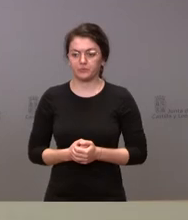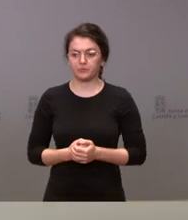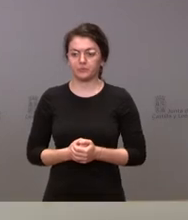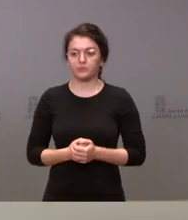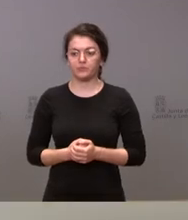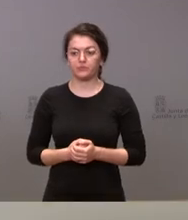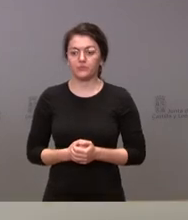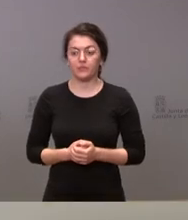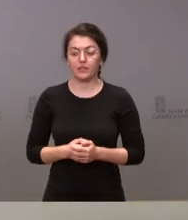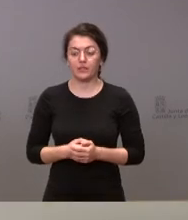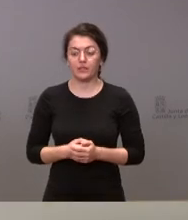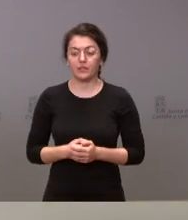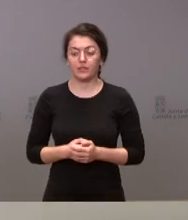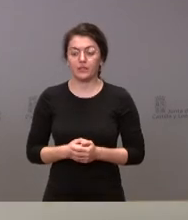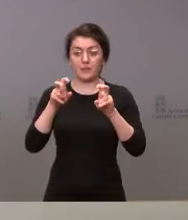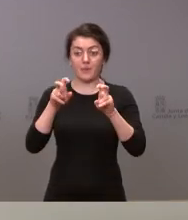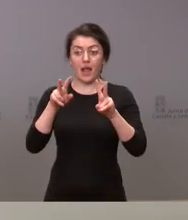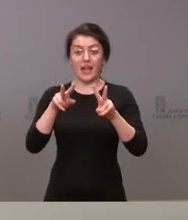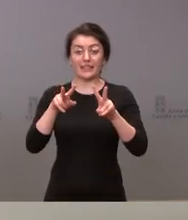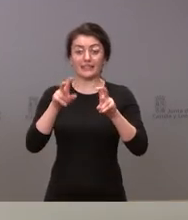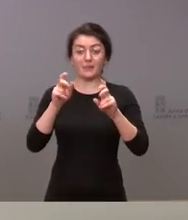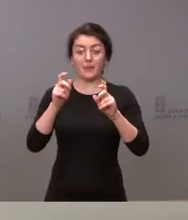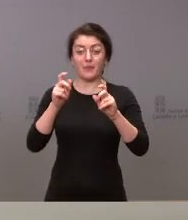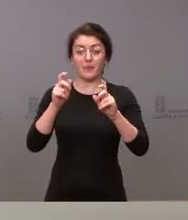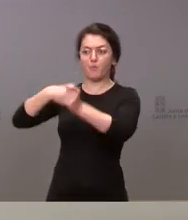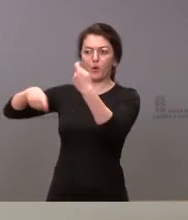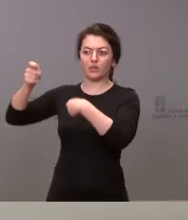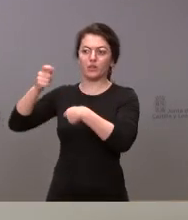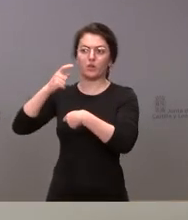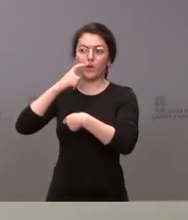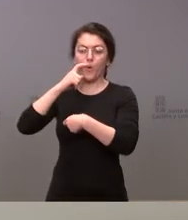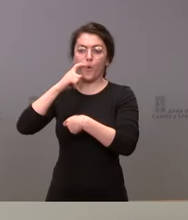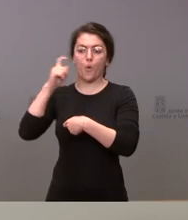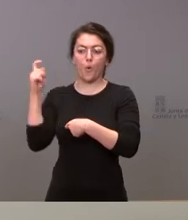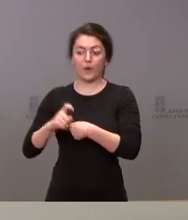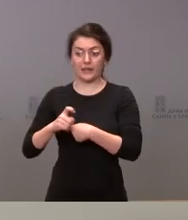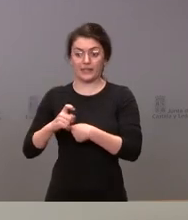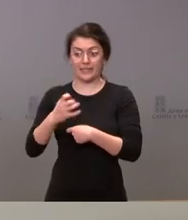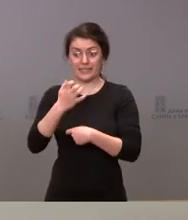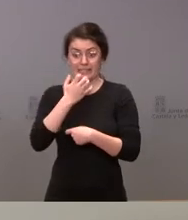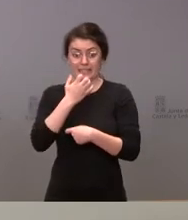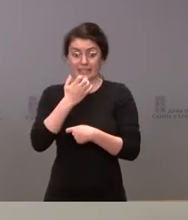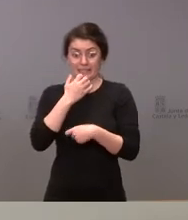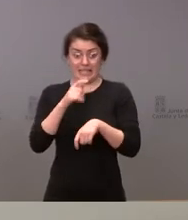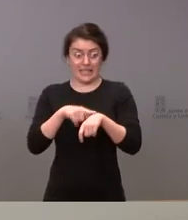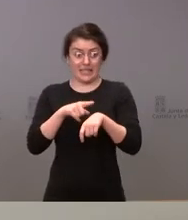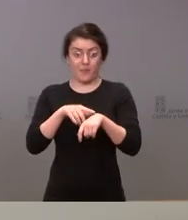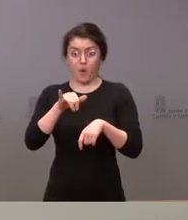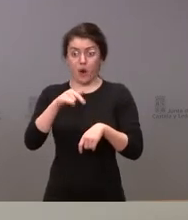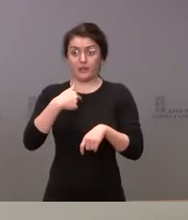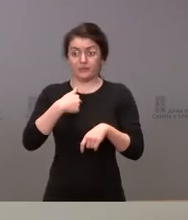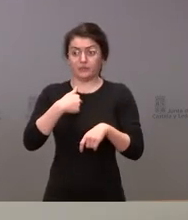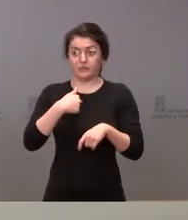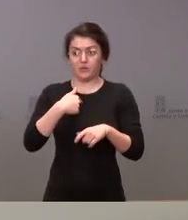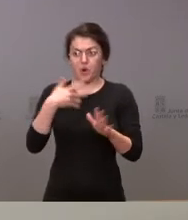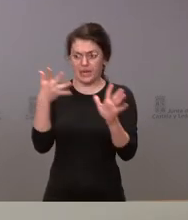Sobre el primero de los asuntos, las exportaciones de Ucrania, si nos dan tiempo les detallo yo por sectores, pero lo que